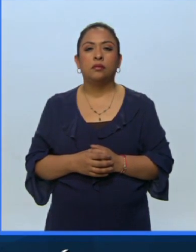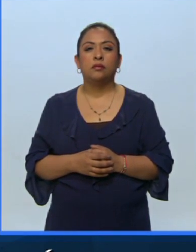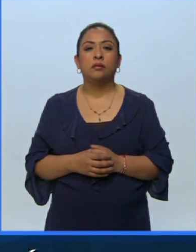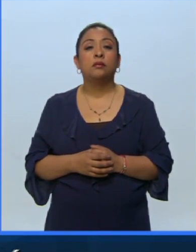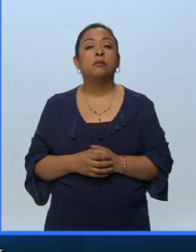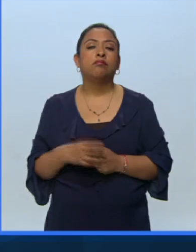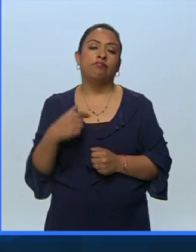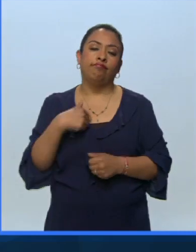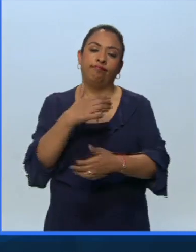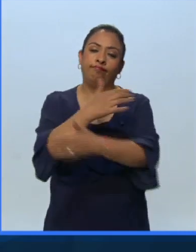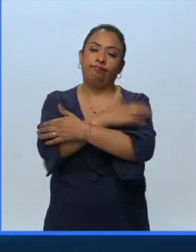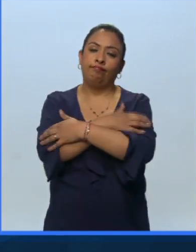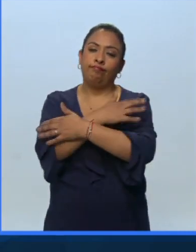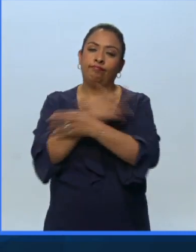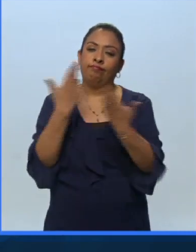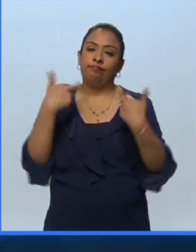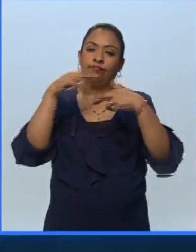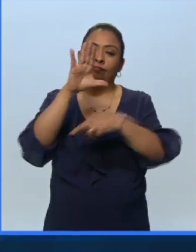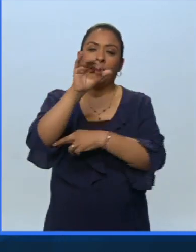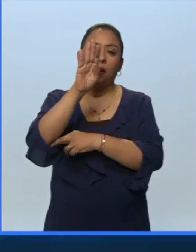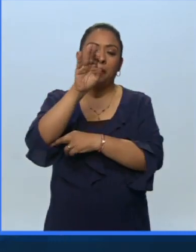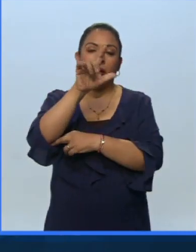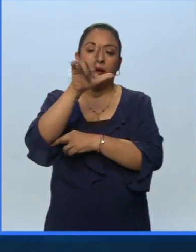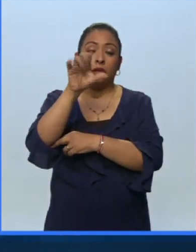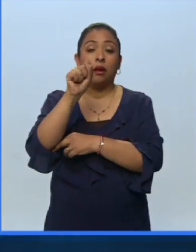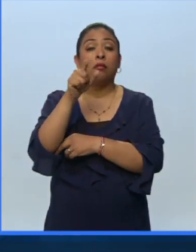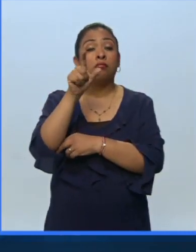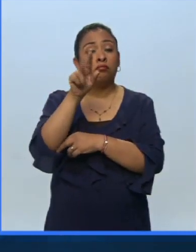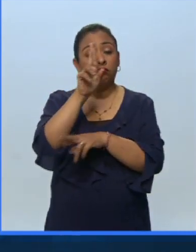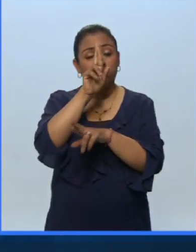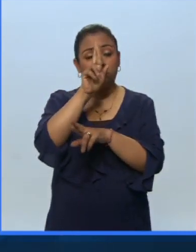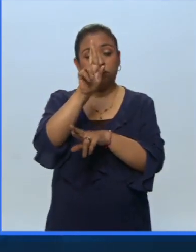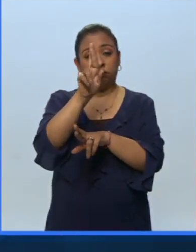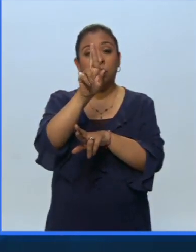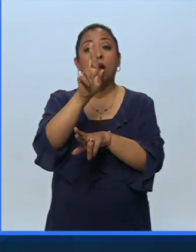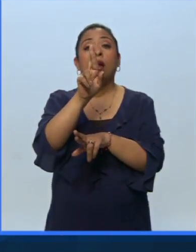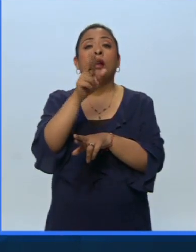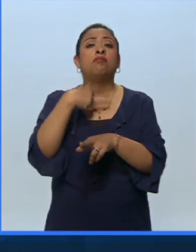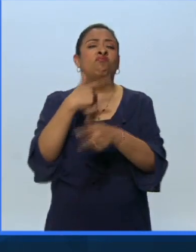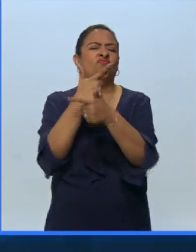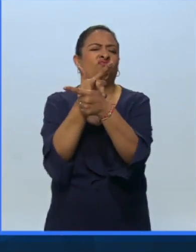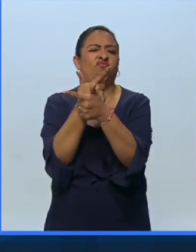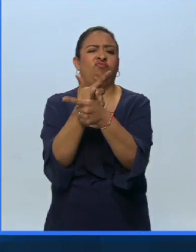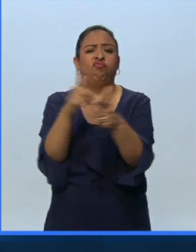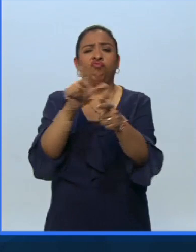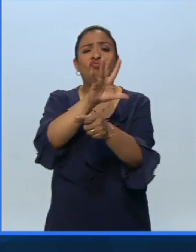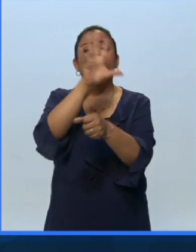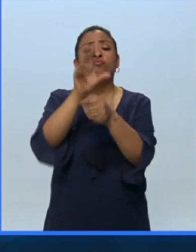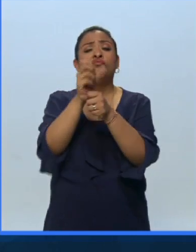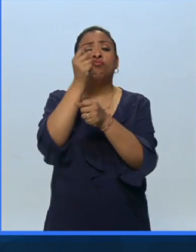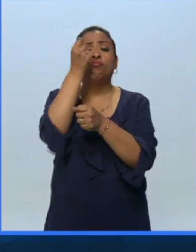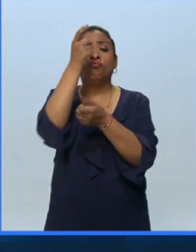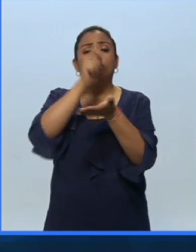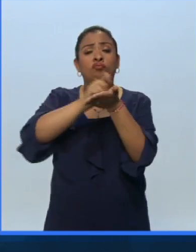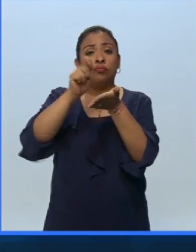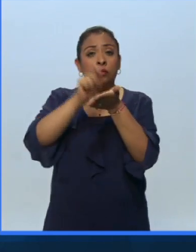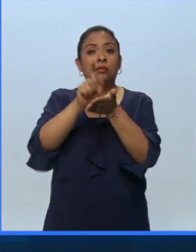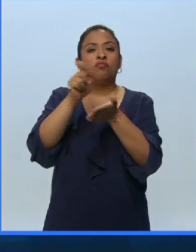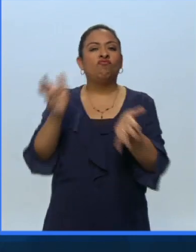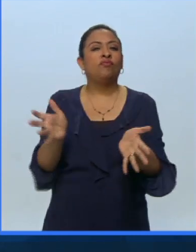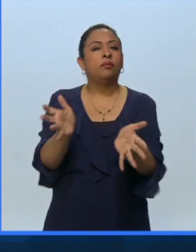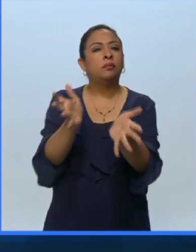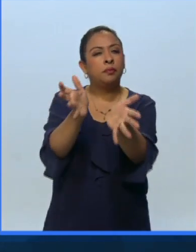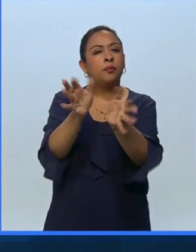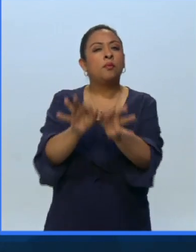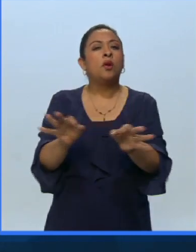Un abrazo al maestro caballero y a propósito de homenajes, la libertad absoluta de la escritura es el impulso vital